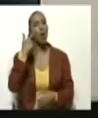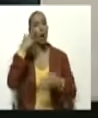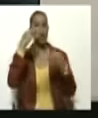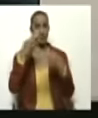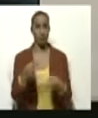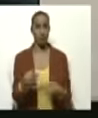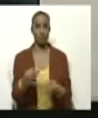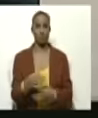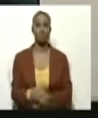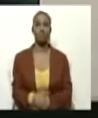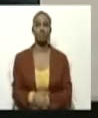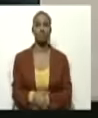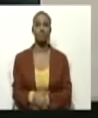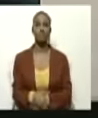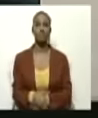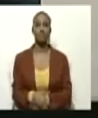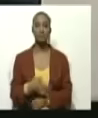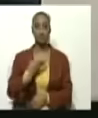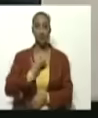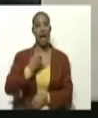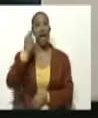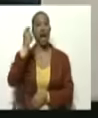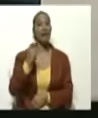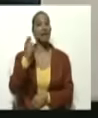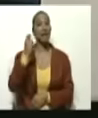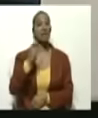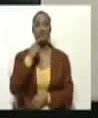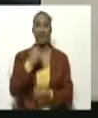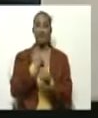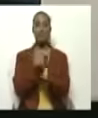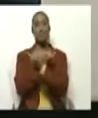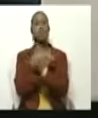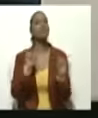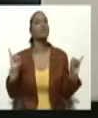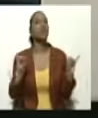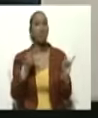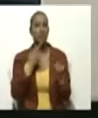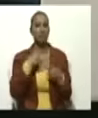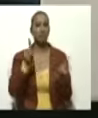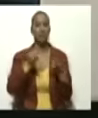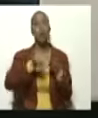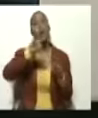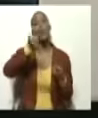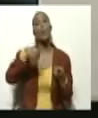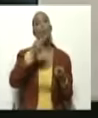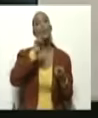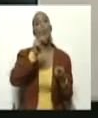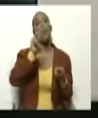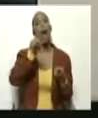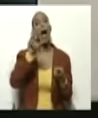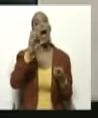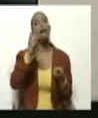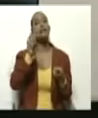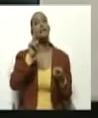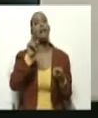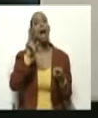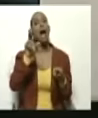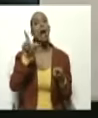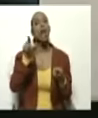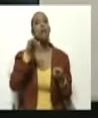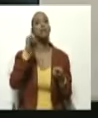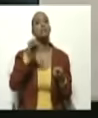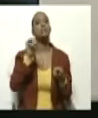Los alcaldes que nos declaramos independientes somos los siguientes. Juan Carlos Zamora, alcalde del